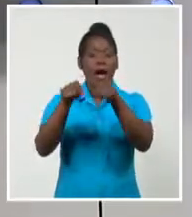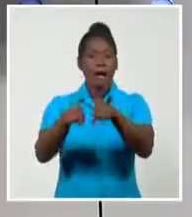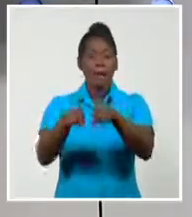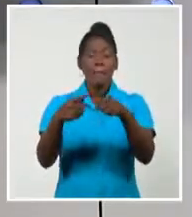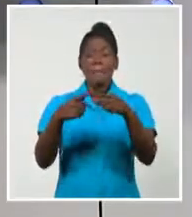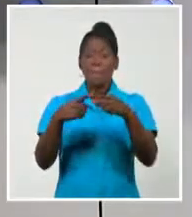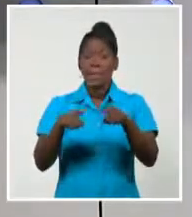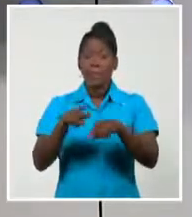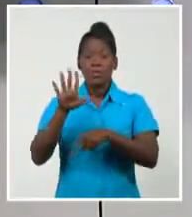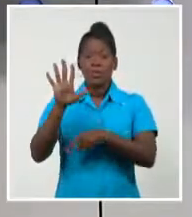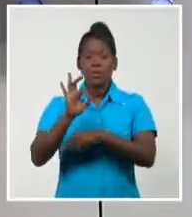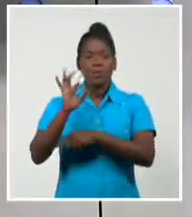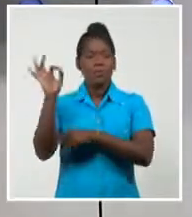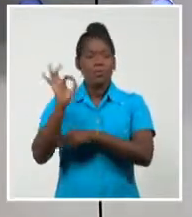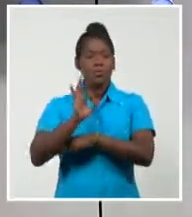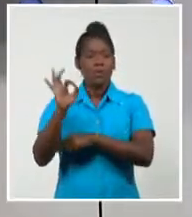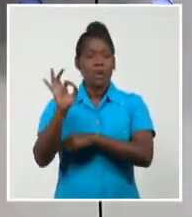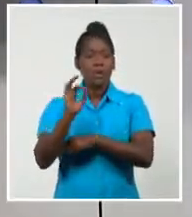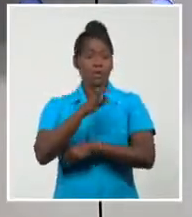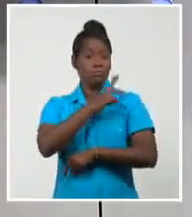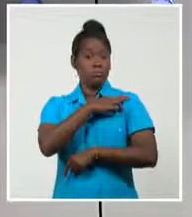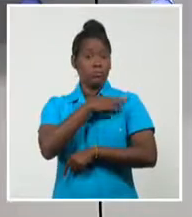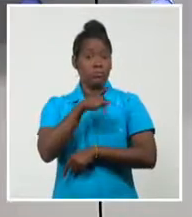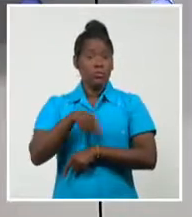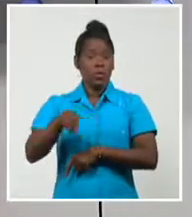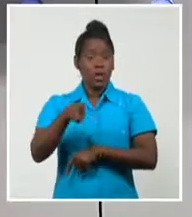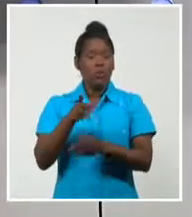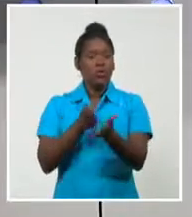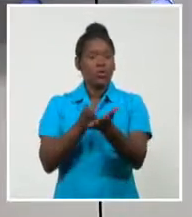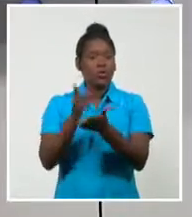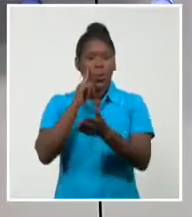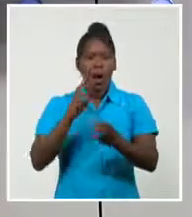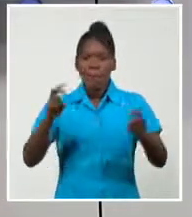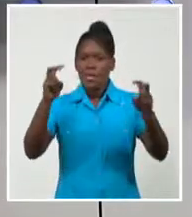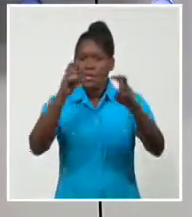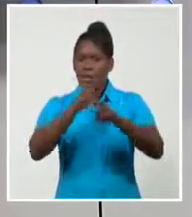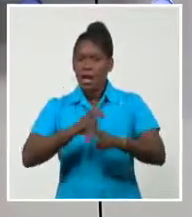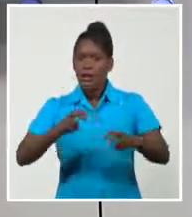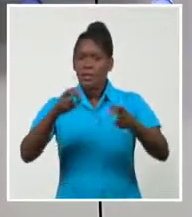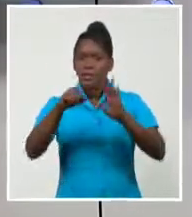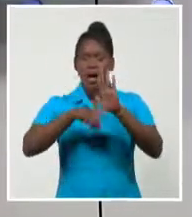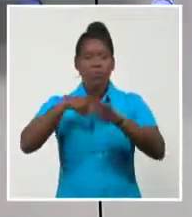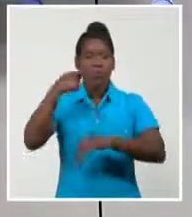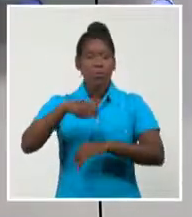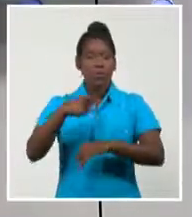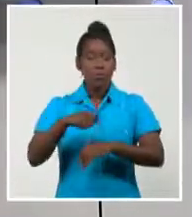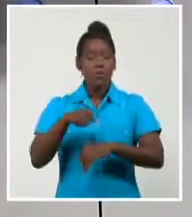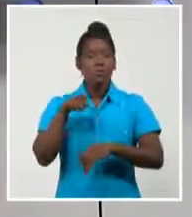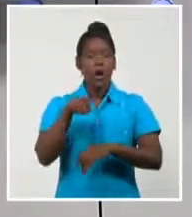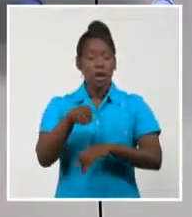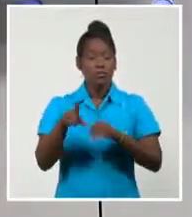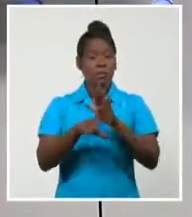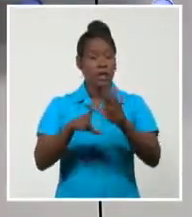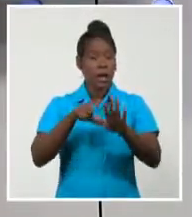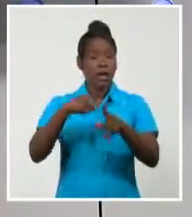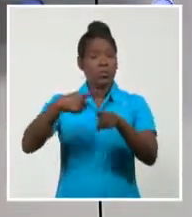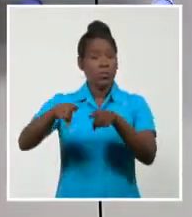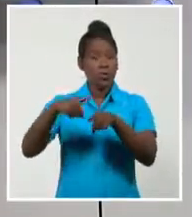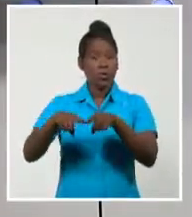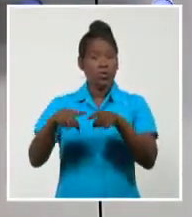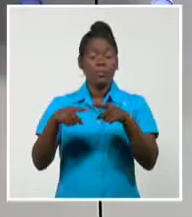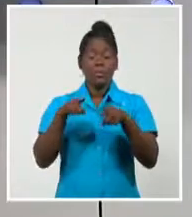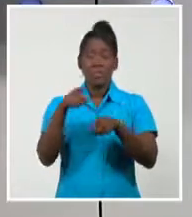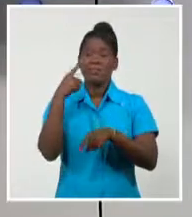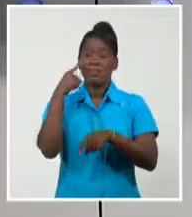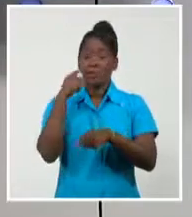congresistas de ese país están bajo investigación de la Fiscalía por actos de corrupción. Por tanto, estamos hablando de un fenómeno